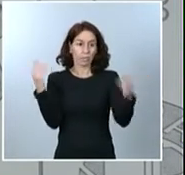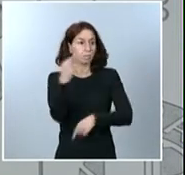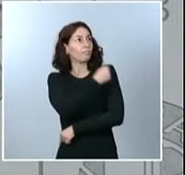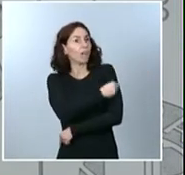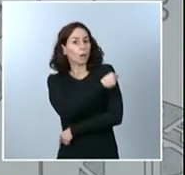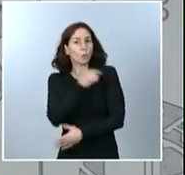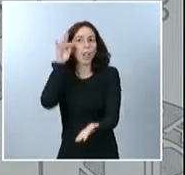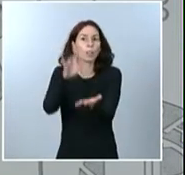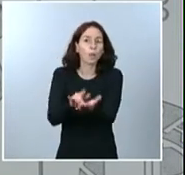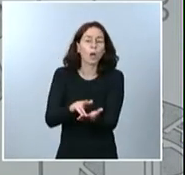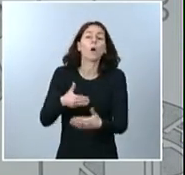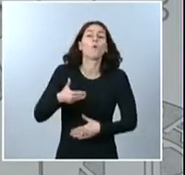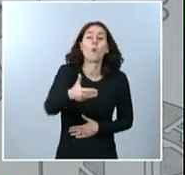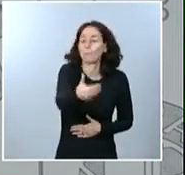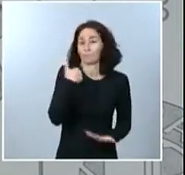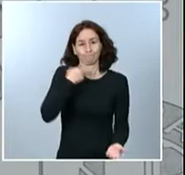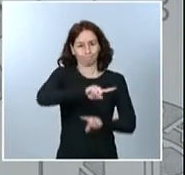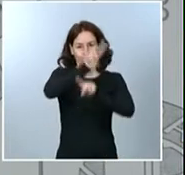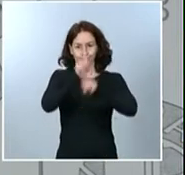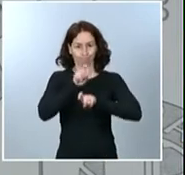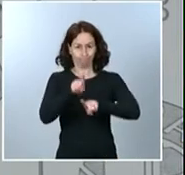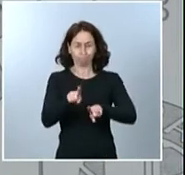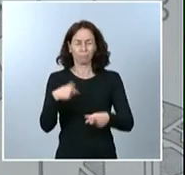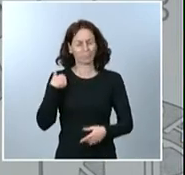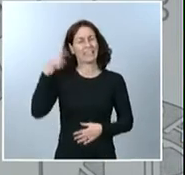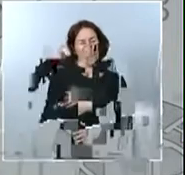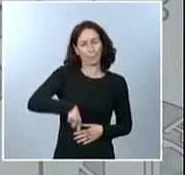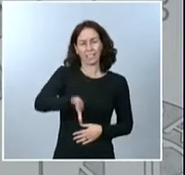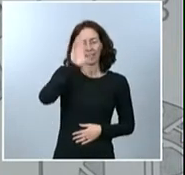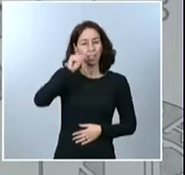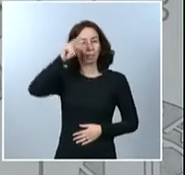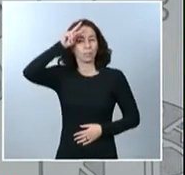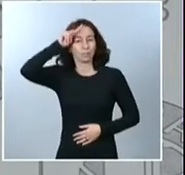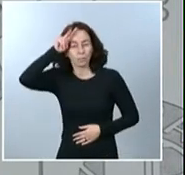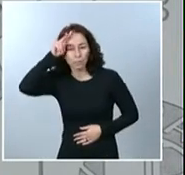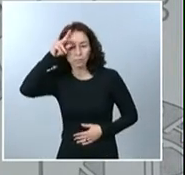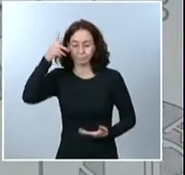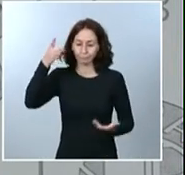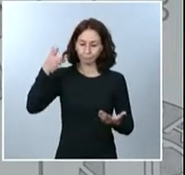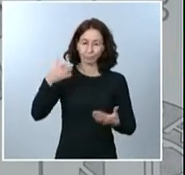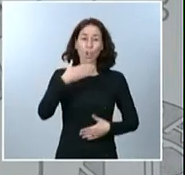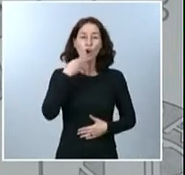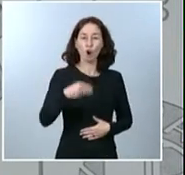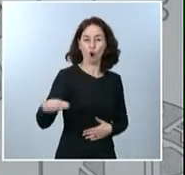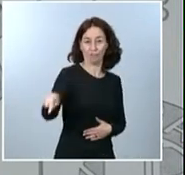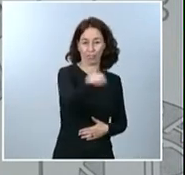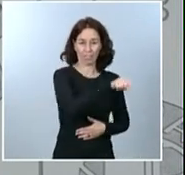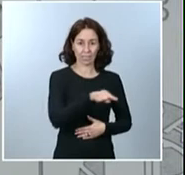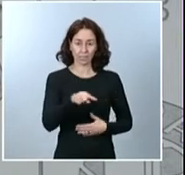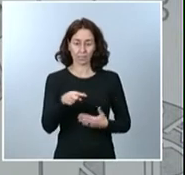también la angustia, la incertidumbre e incluso también el malestar de las generaciones más jóvenes que van a tener que verse de nuevo